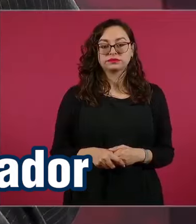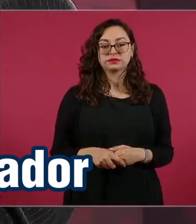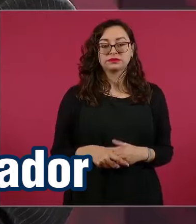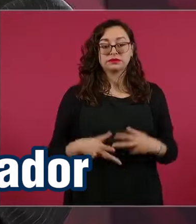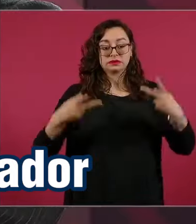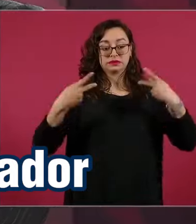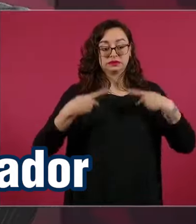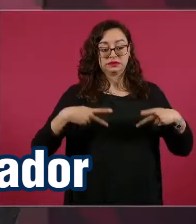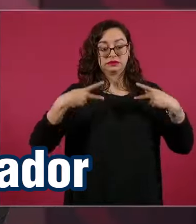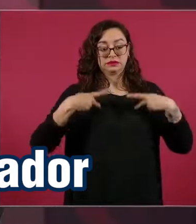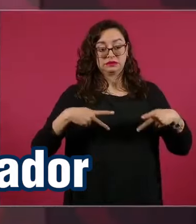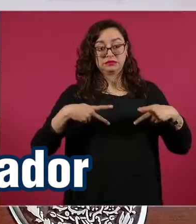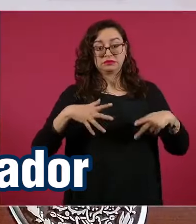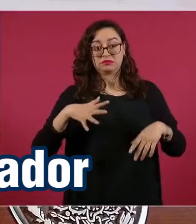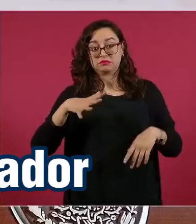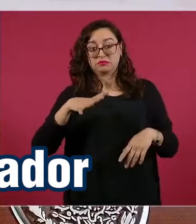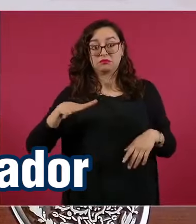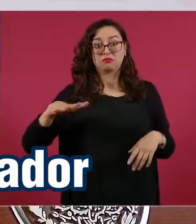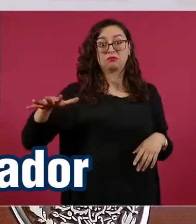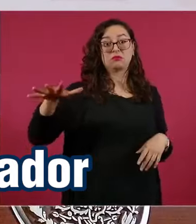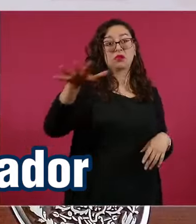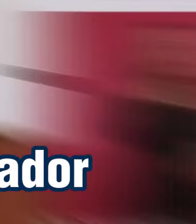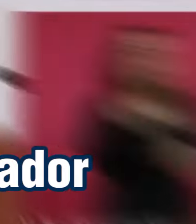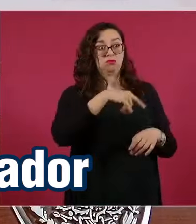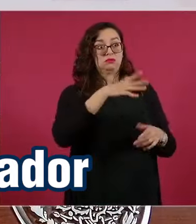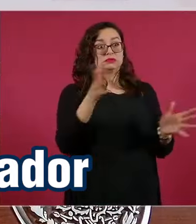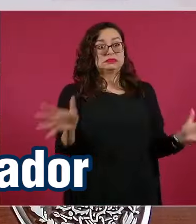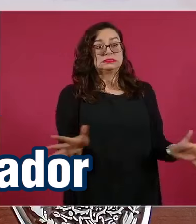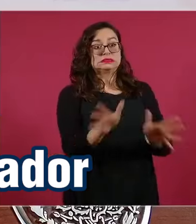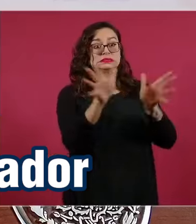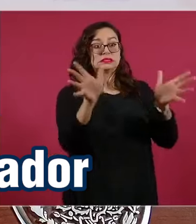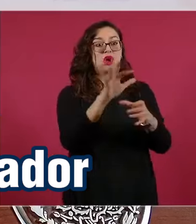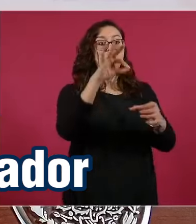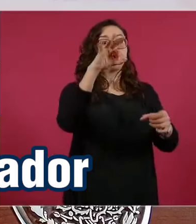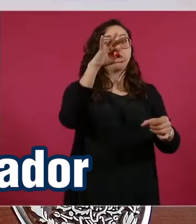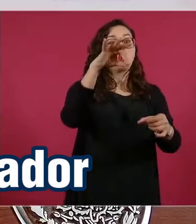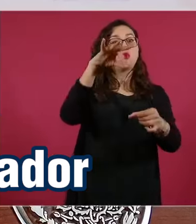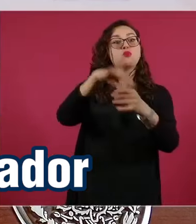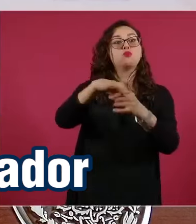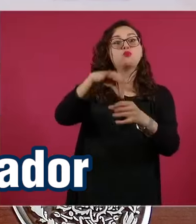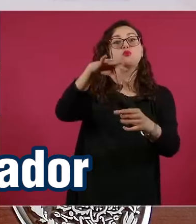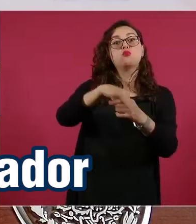para que votaran en favor del